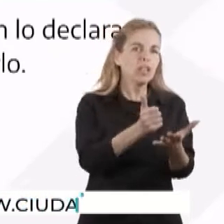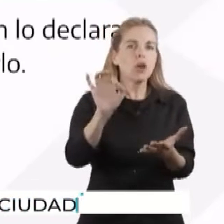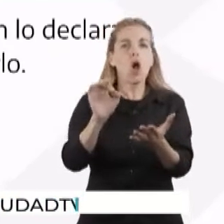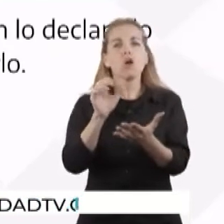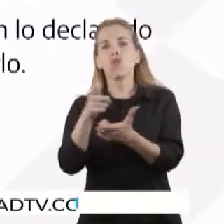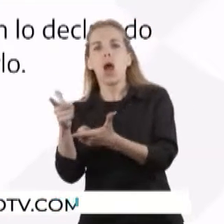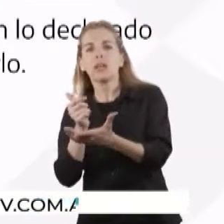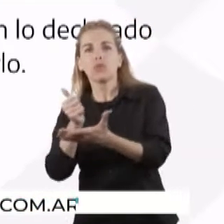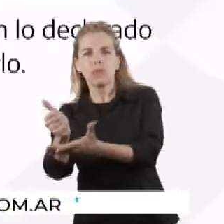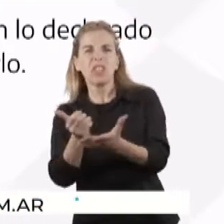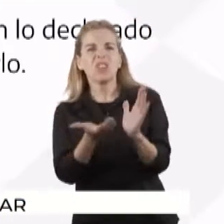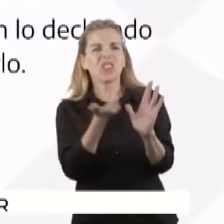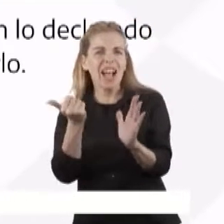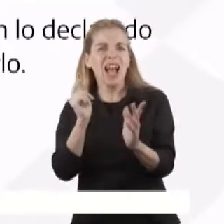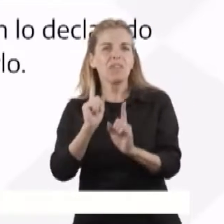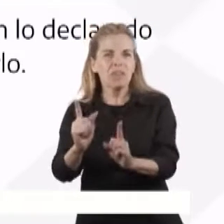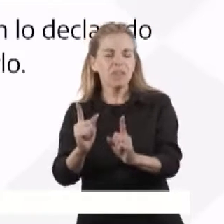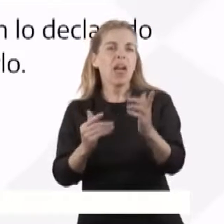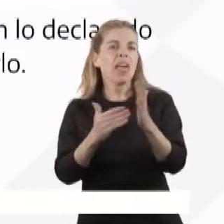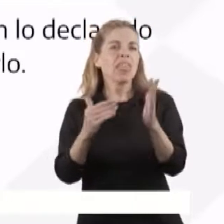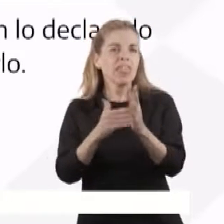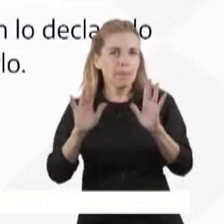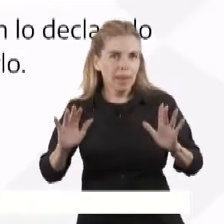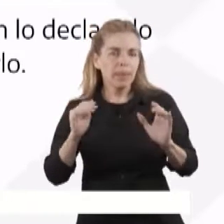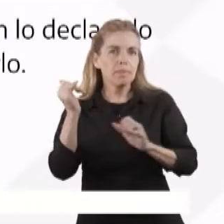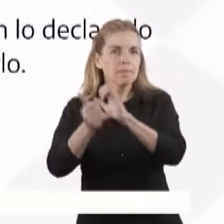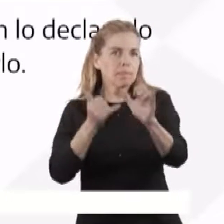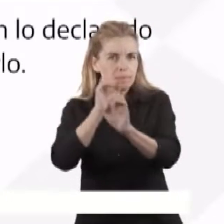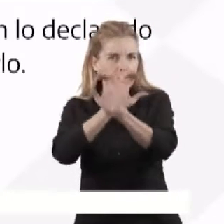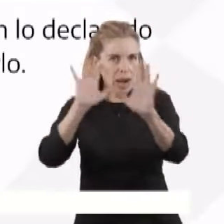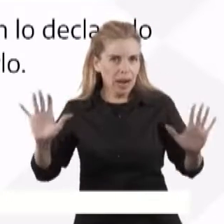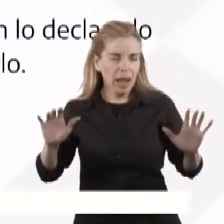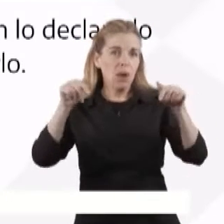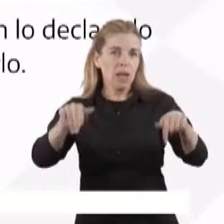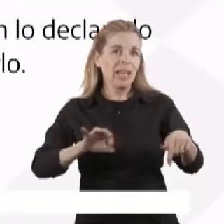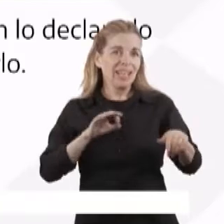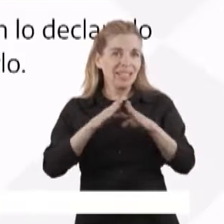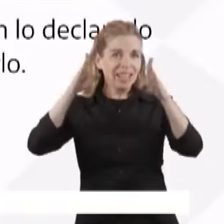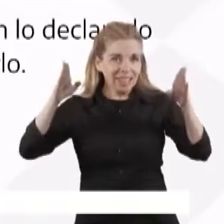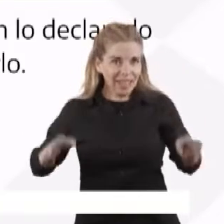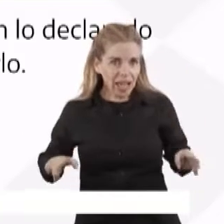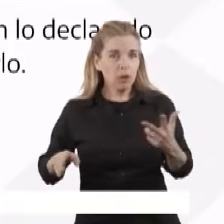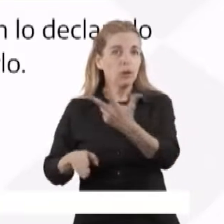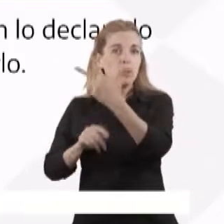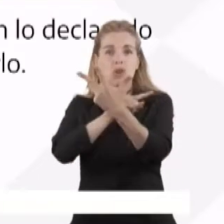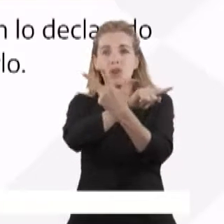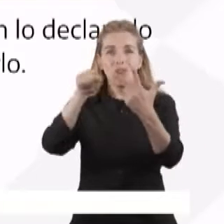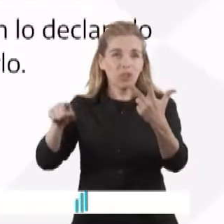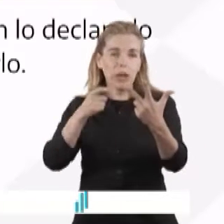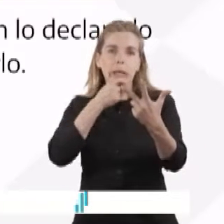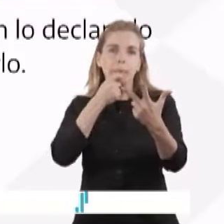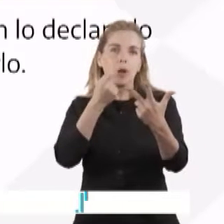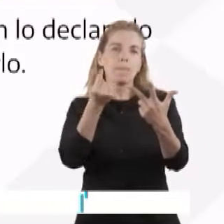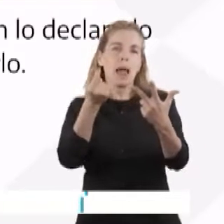destine para cada uno de esos ingresos. Es importante aclarar que en este año calendario los tres ingresos van a mantener